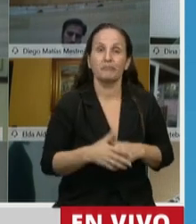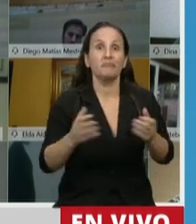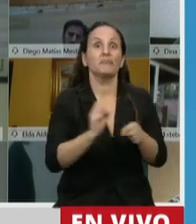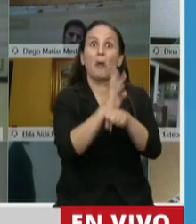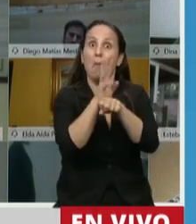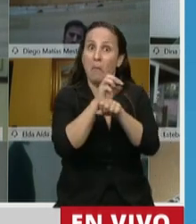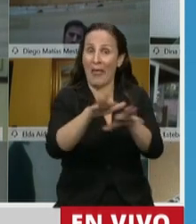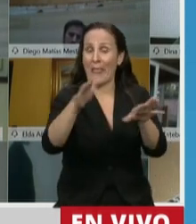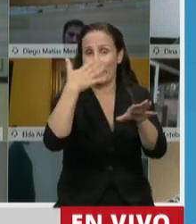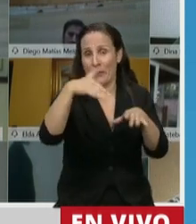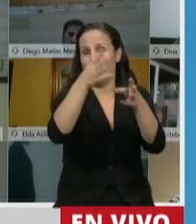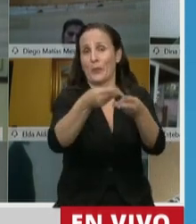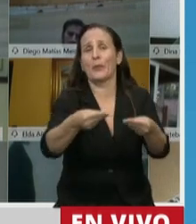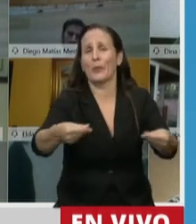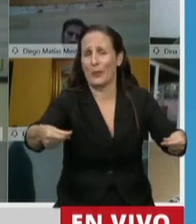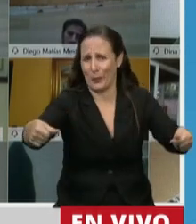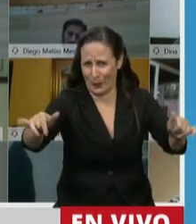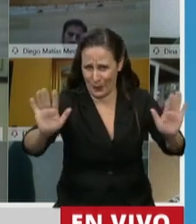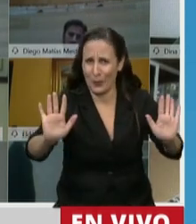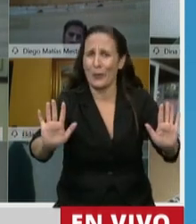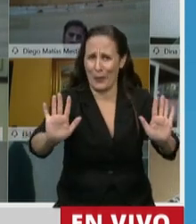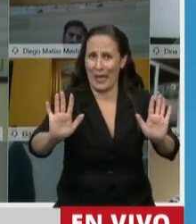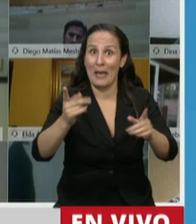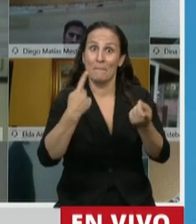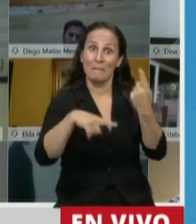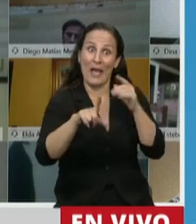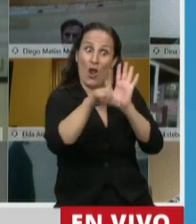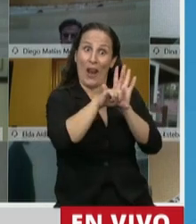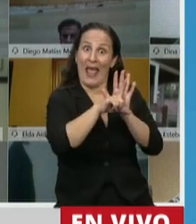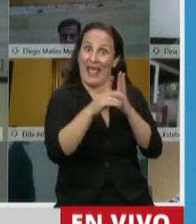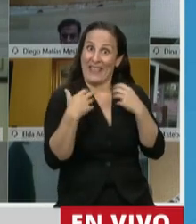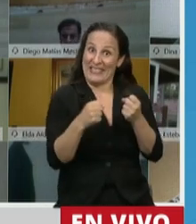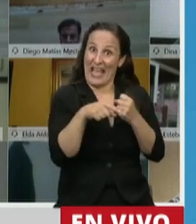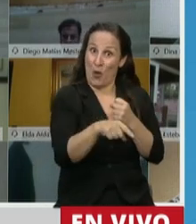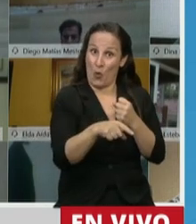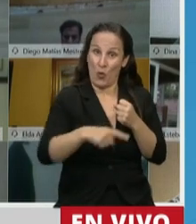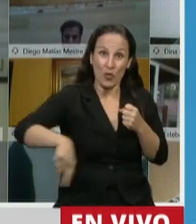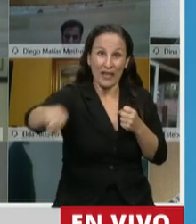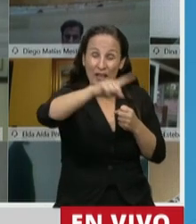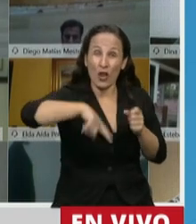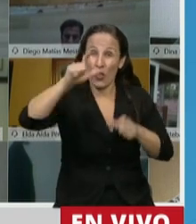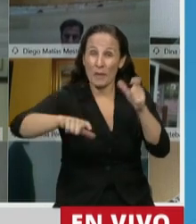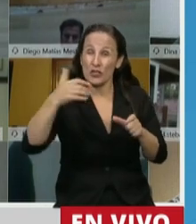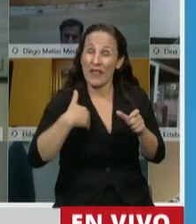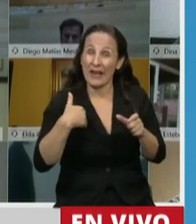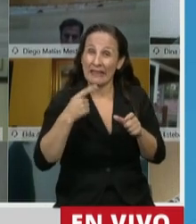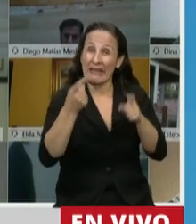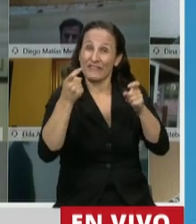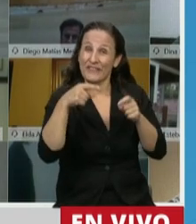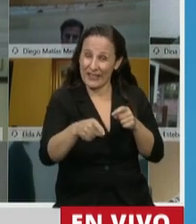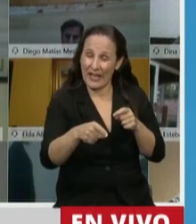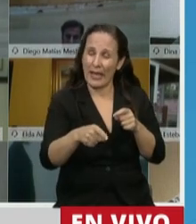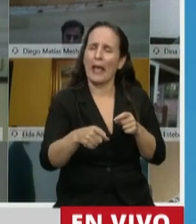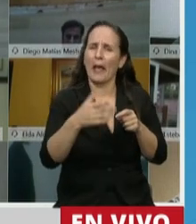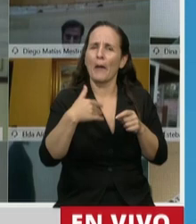pasar pero seguramente esta ley de salud que todos los argentinos les va a ser útil serán